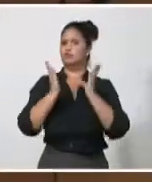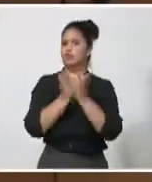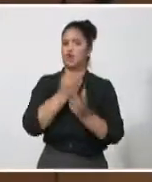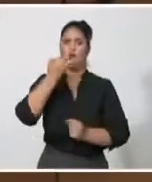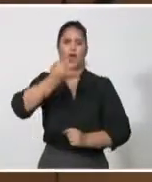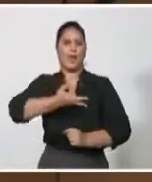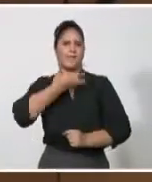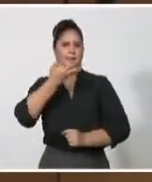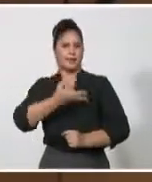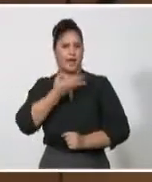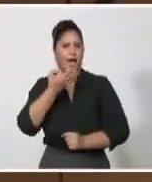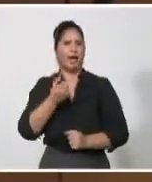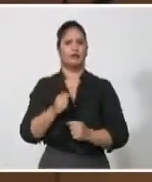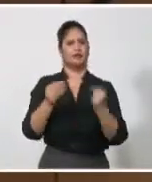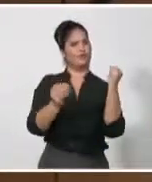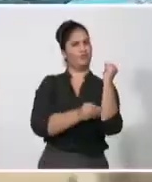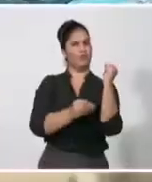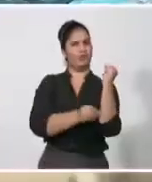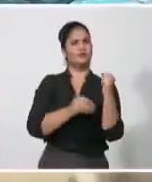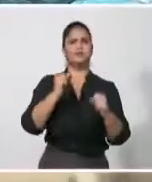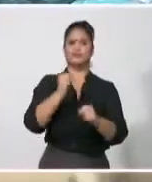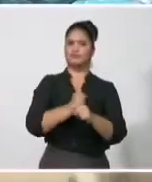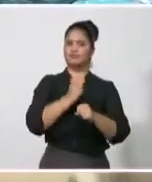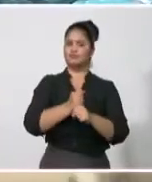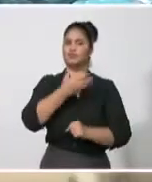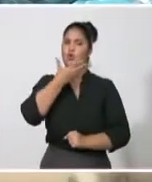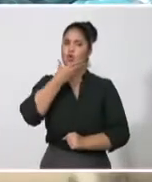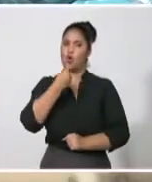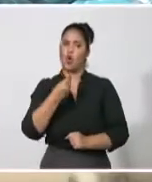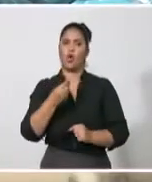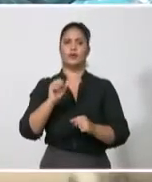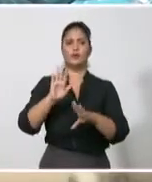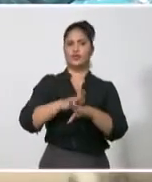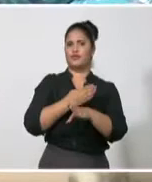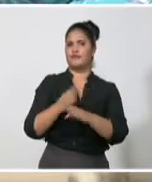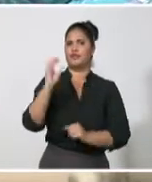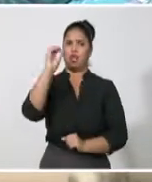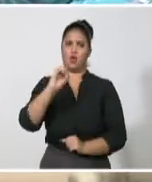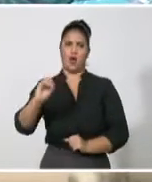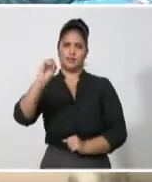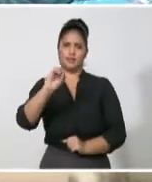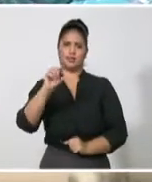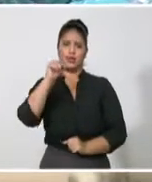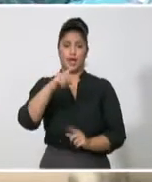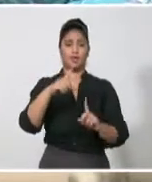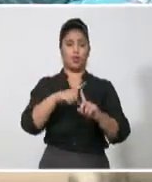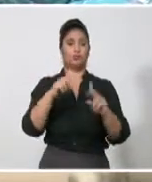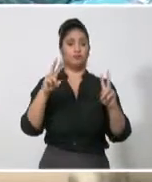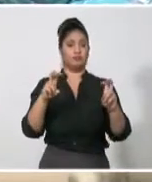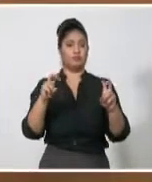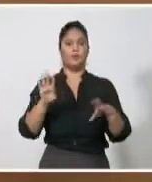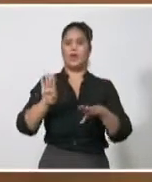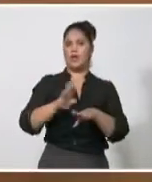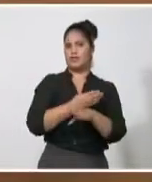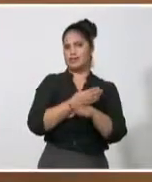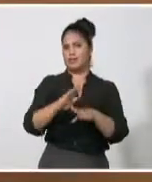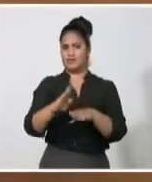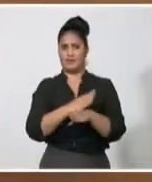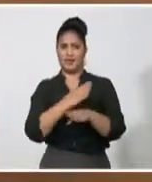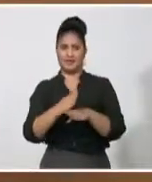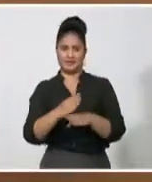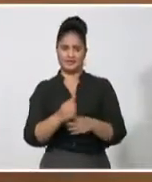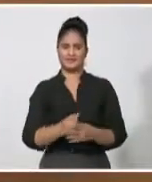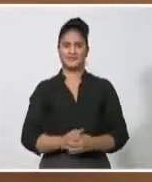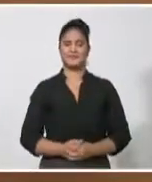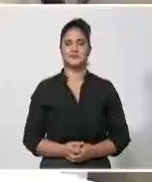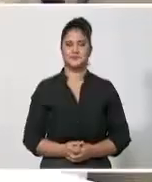jóvenes y las organizaciones de masas, entre otros temas, se habló en las intervenciones que una vez más ratificaron el papel de vanguardia del